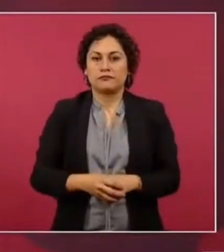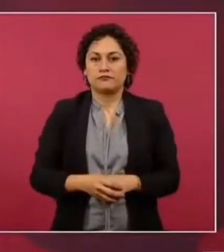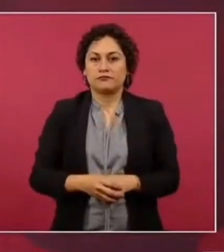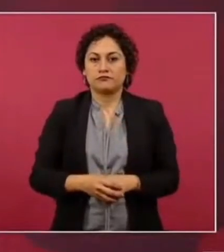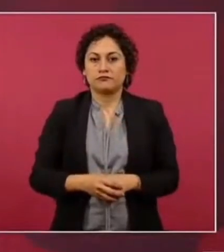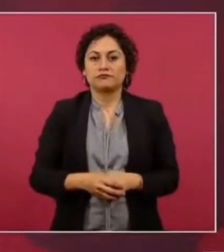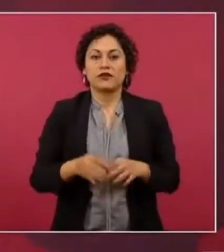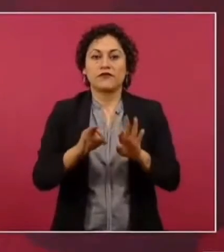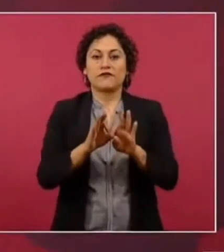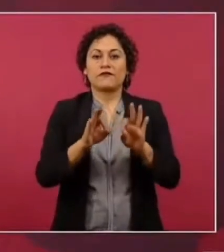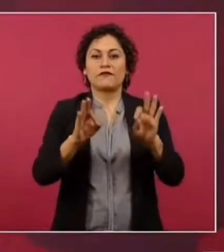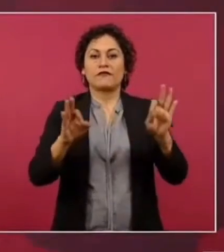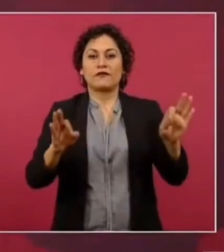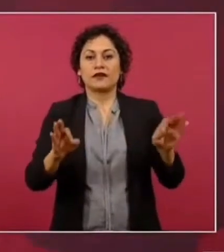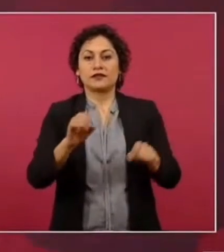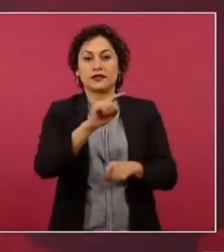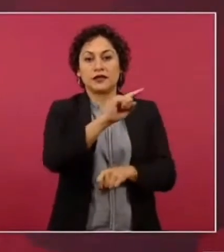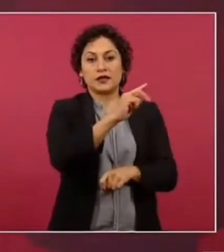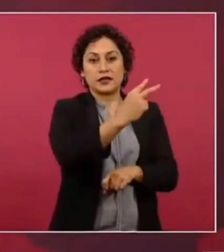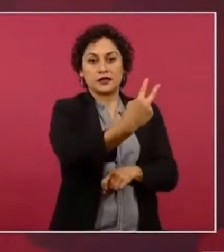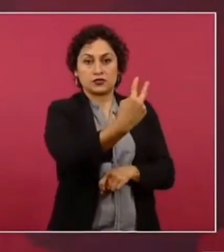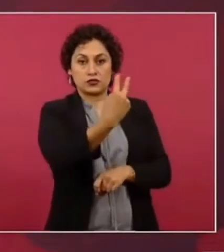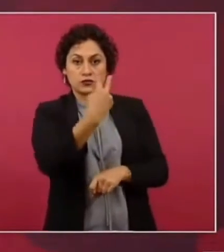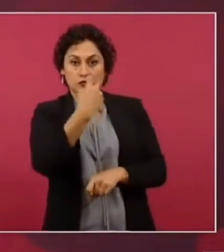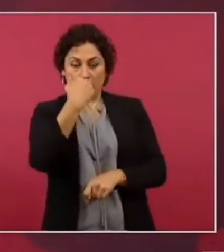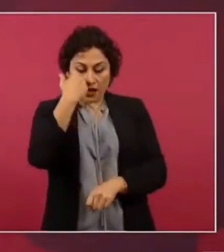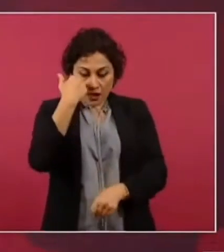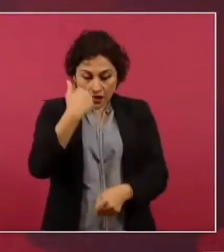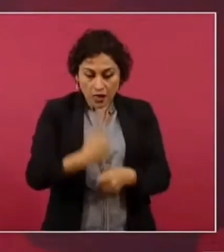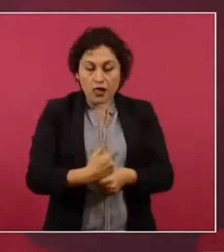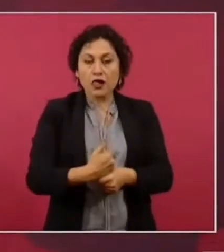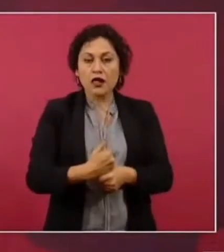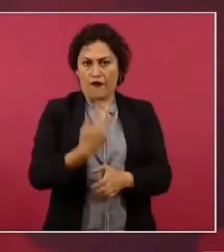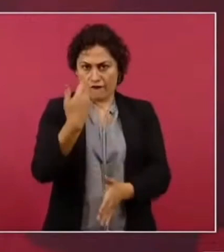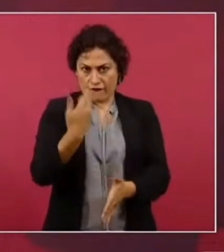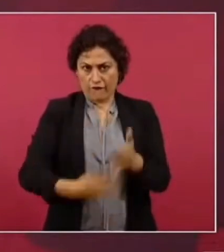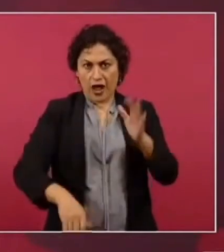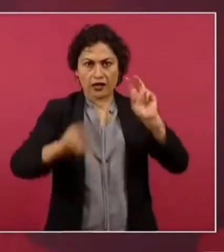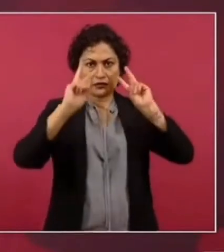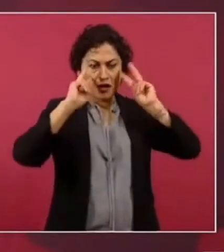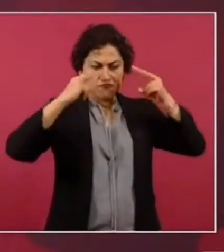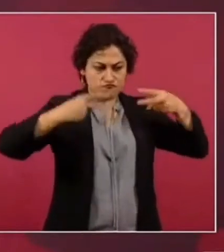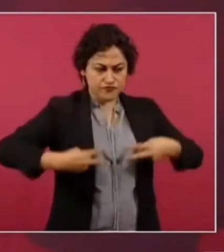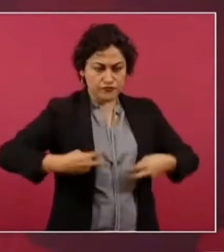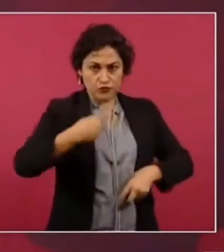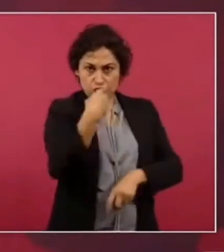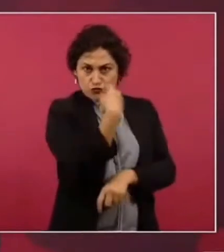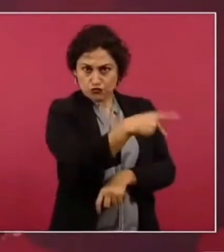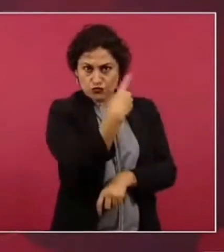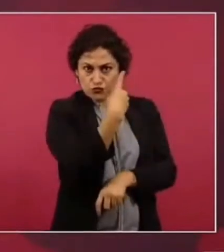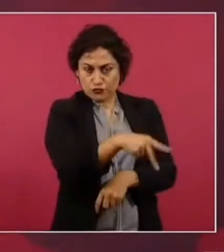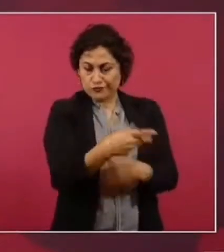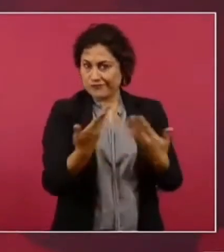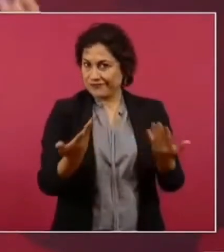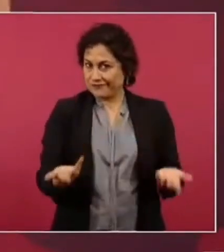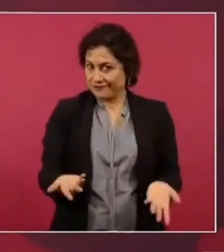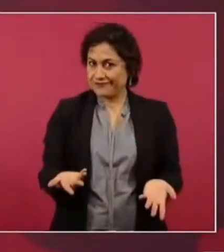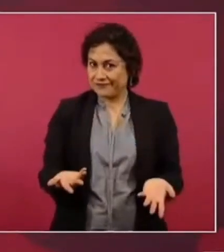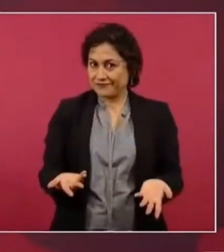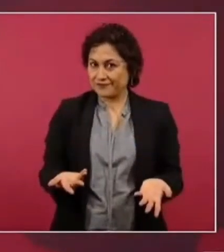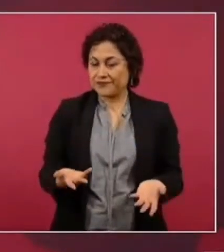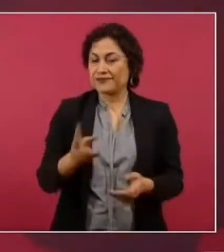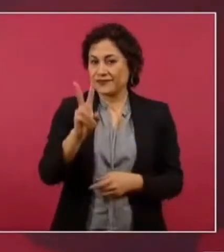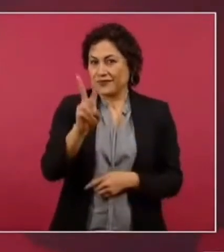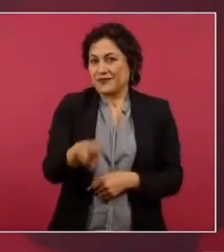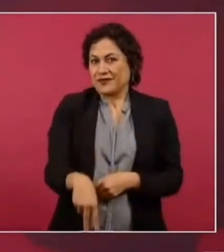paja en el ojo geno y no la viga en el propio o sea es una actitud muy prepotente pero